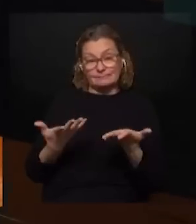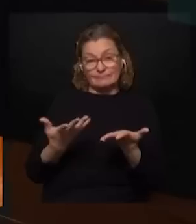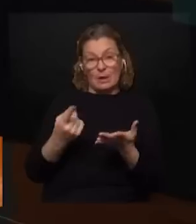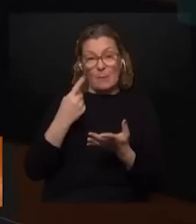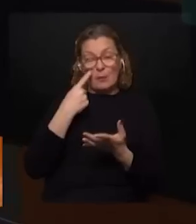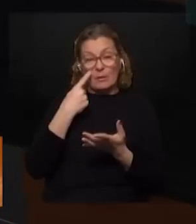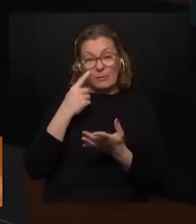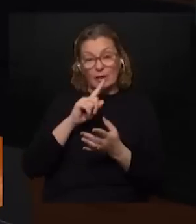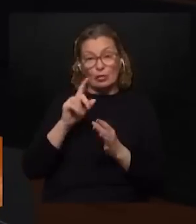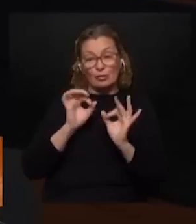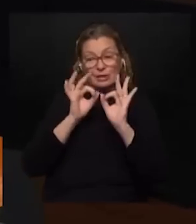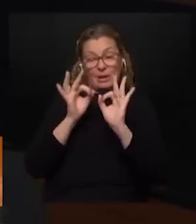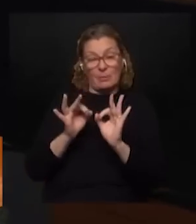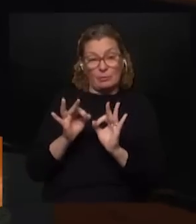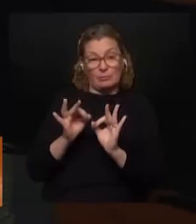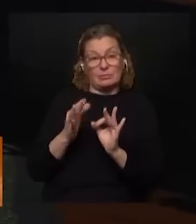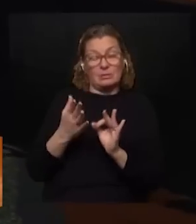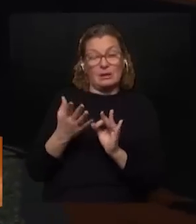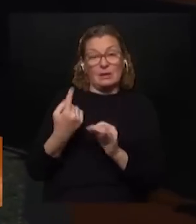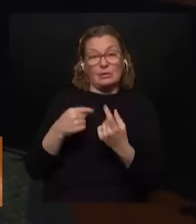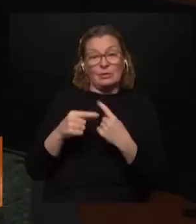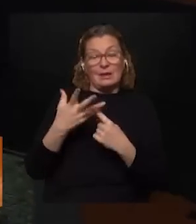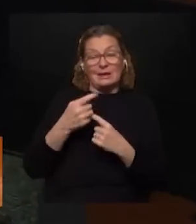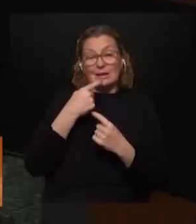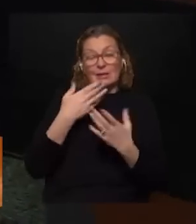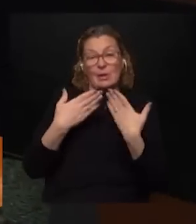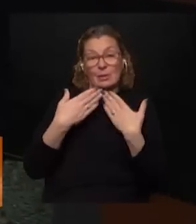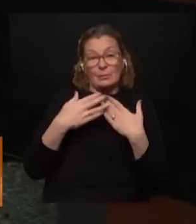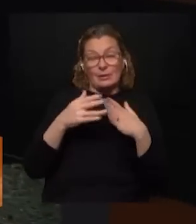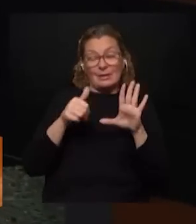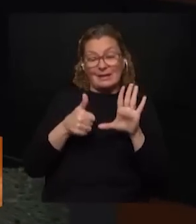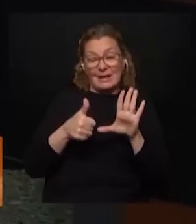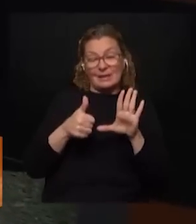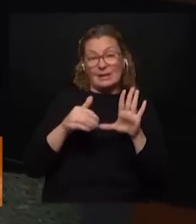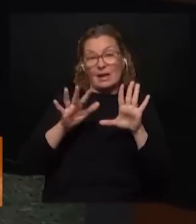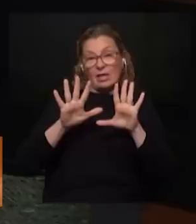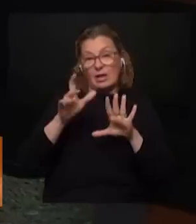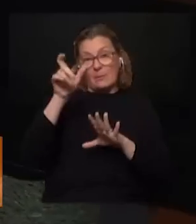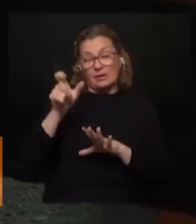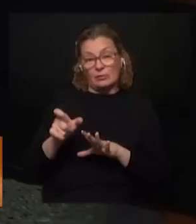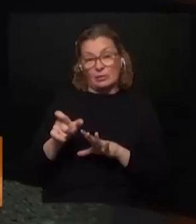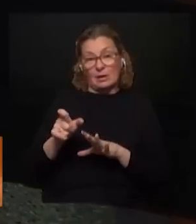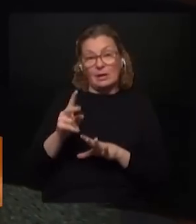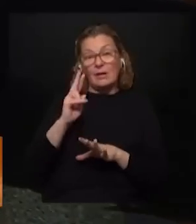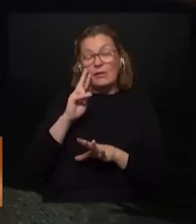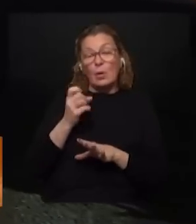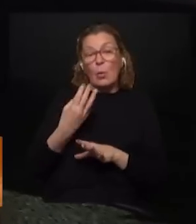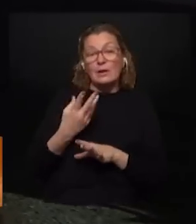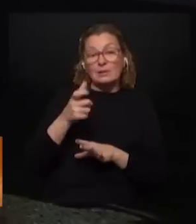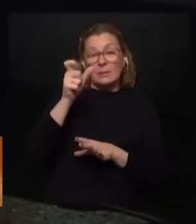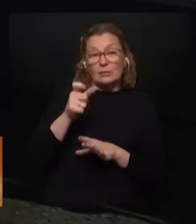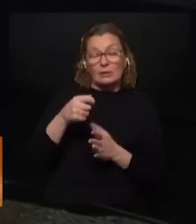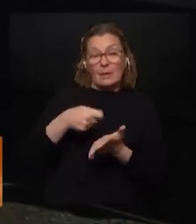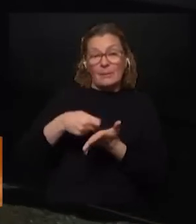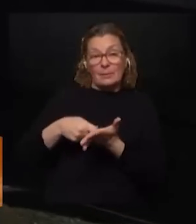probablemente no lleguemos por lo tanto estamos hablando de 6 de cada 10 personas habría que ver claro cuántas de ellas están